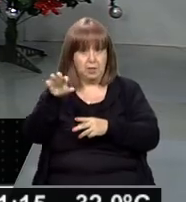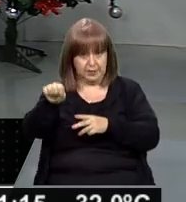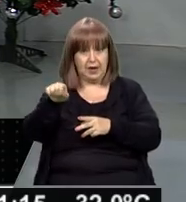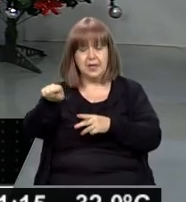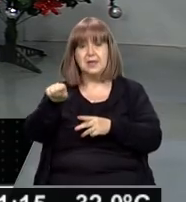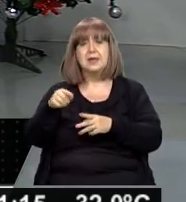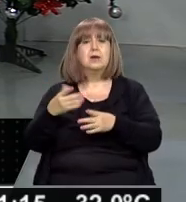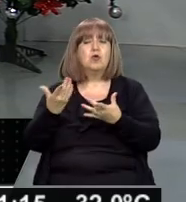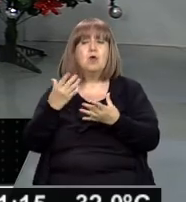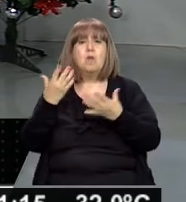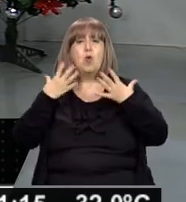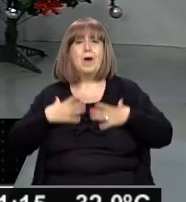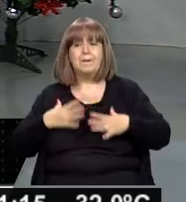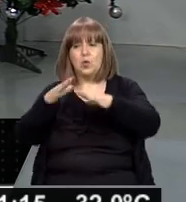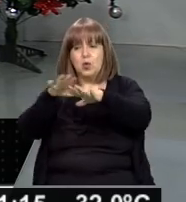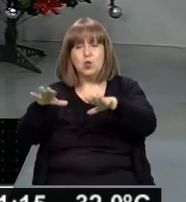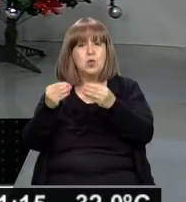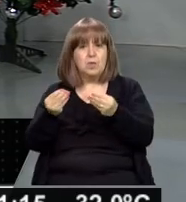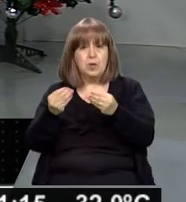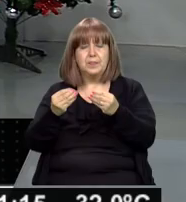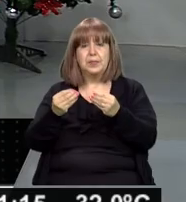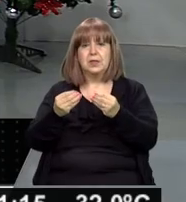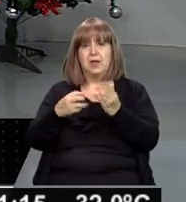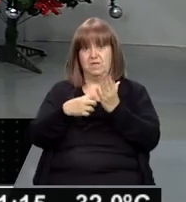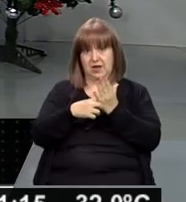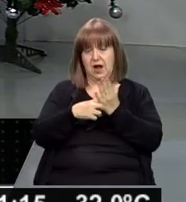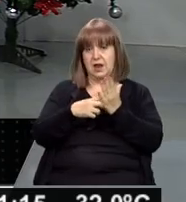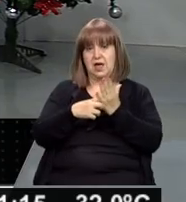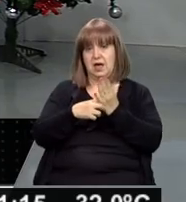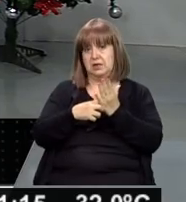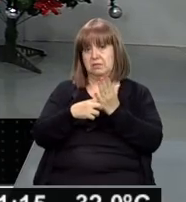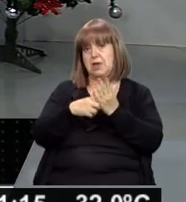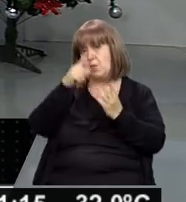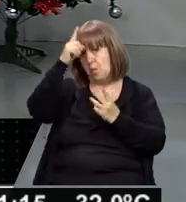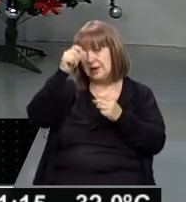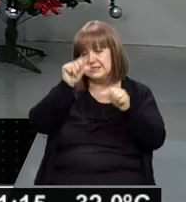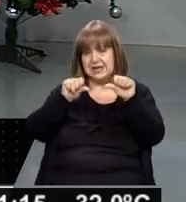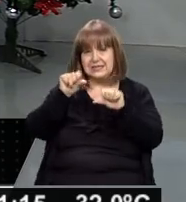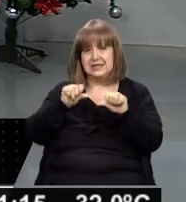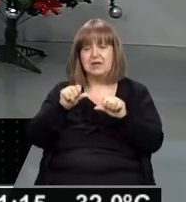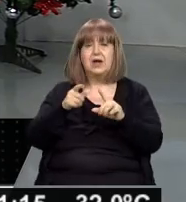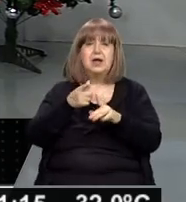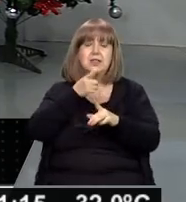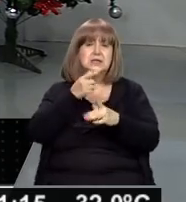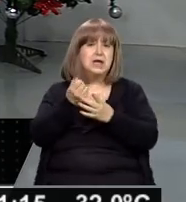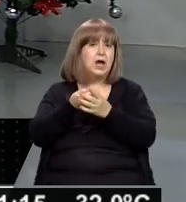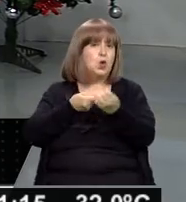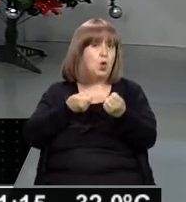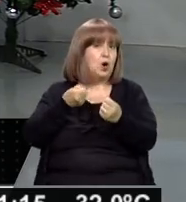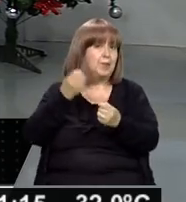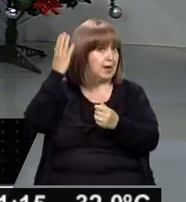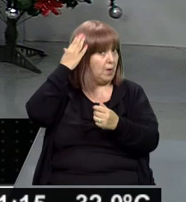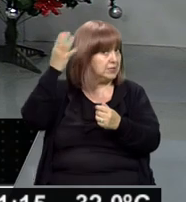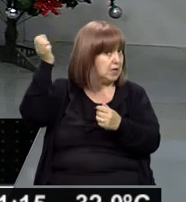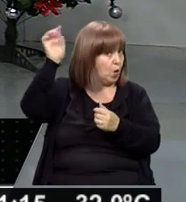presentaba, según lo que dice de forma preliminar la policía científica, que presentaba un golpe fuerte en la